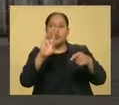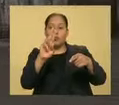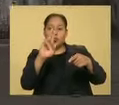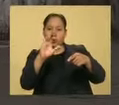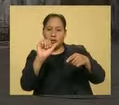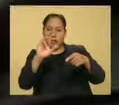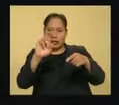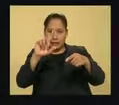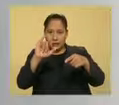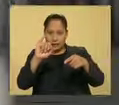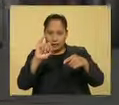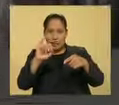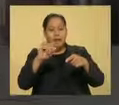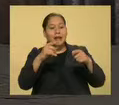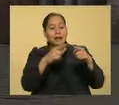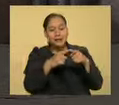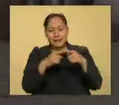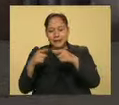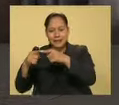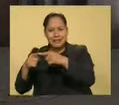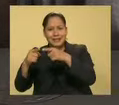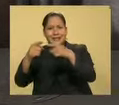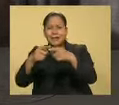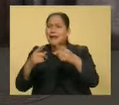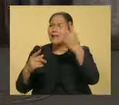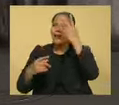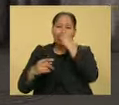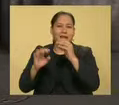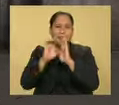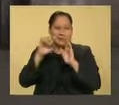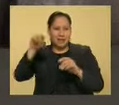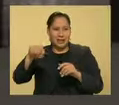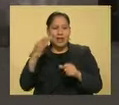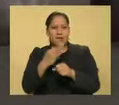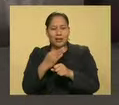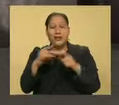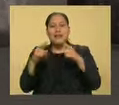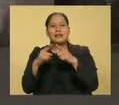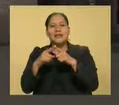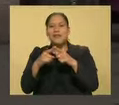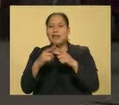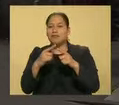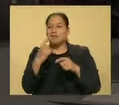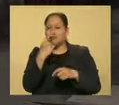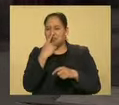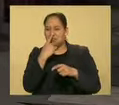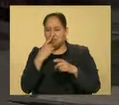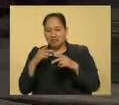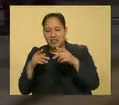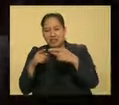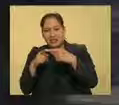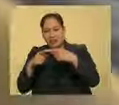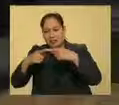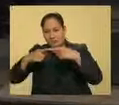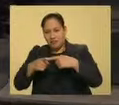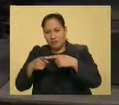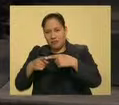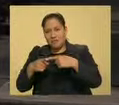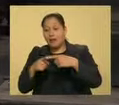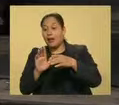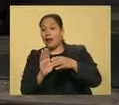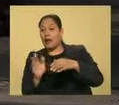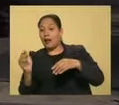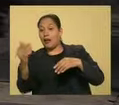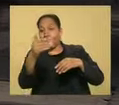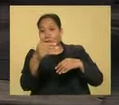verán, a veces las esquinas son bellísimas, como esta, que es una esquina chata. Y acá a la vuelta, créanme que